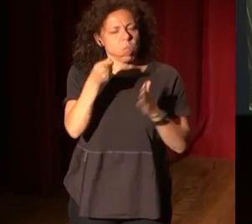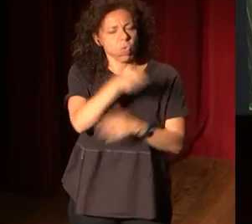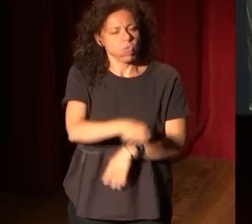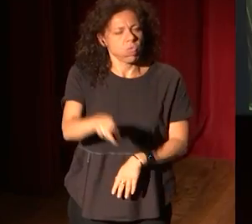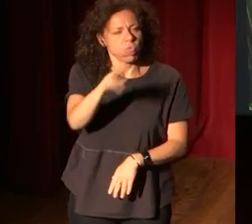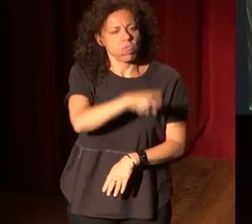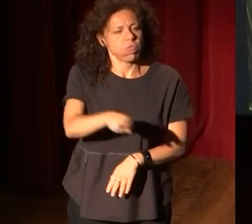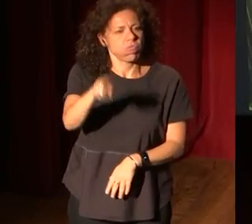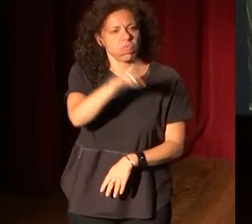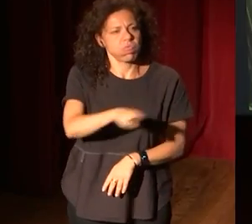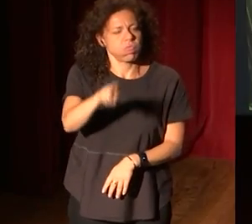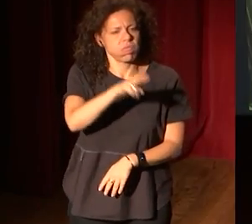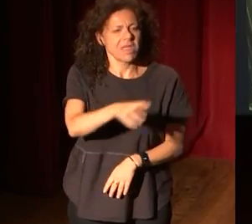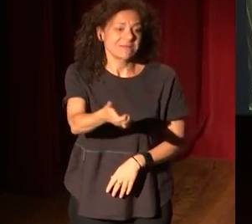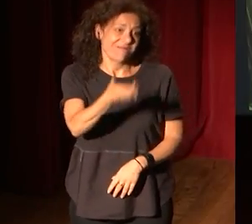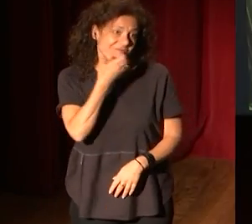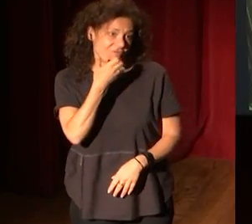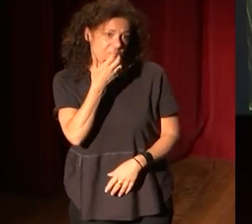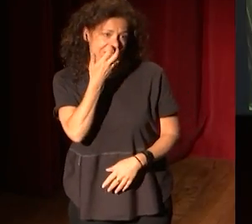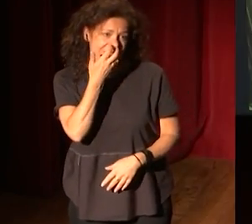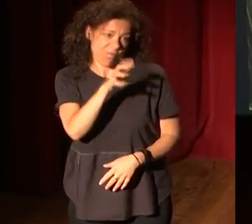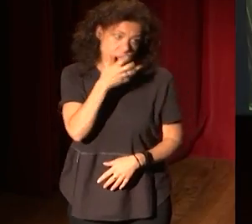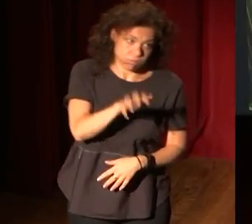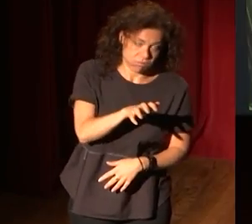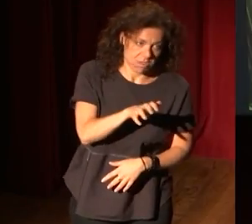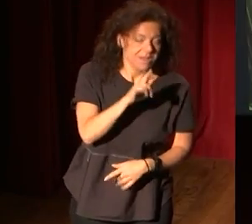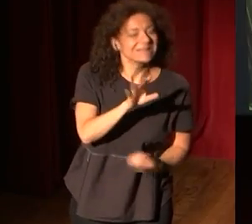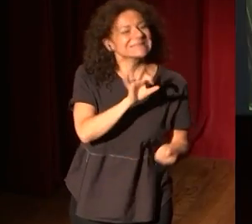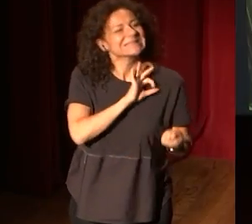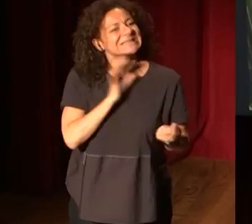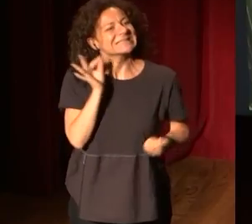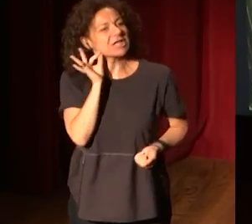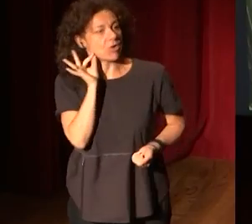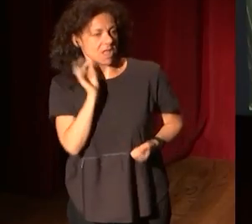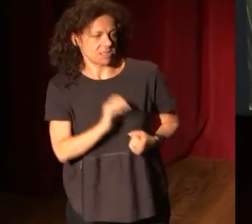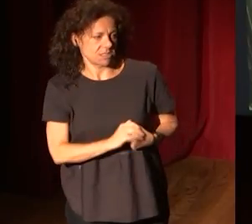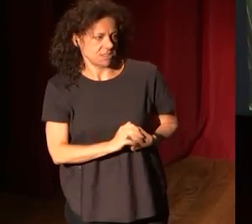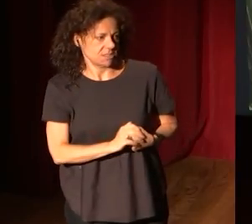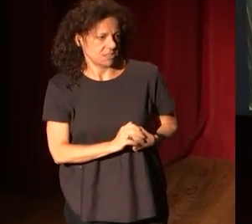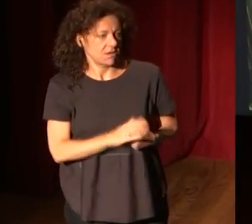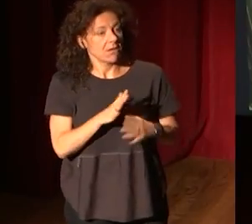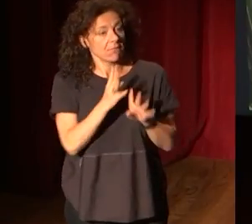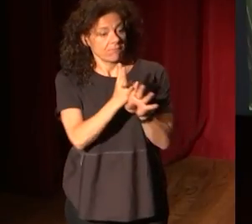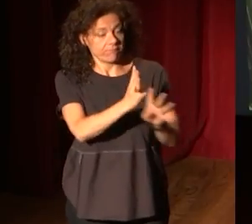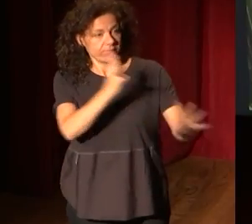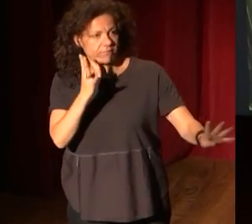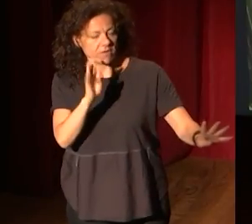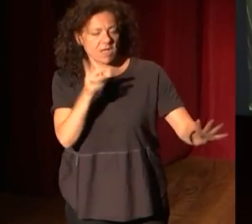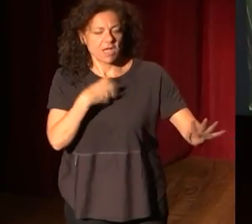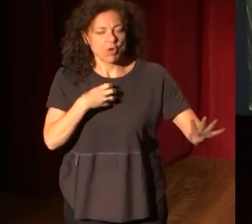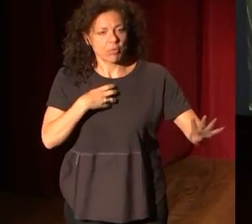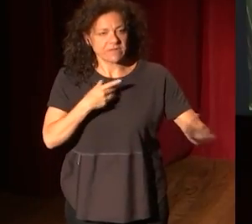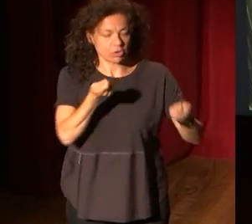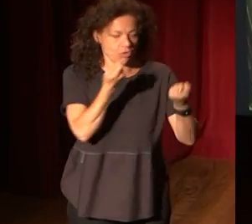que se hacía broma, chanza, sobre las señoras que, bueno, que están en la cola y no te dejan comprar